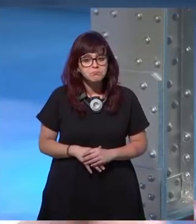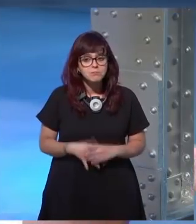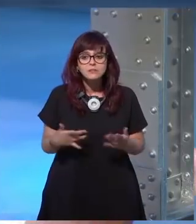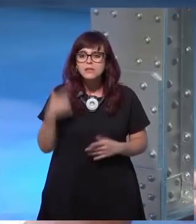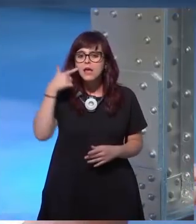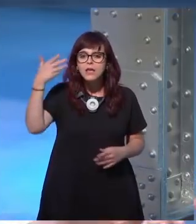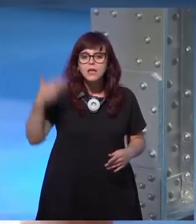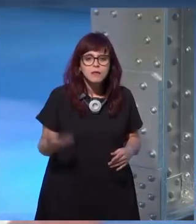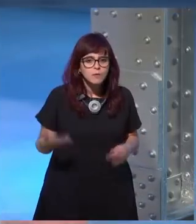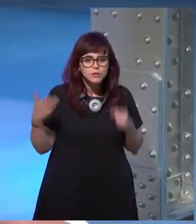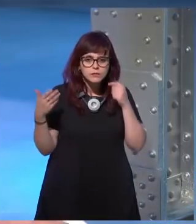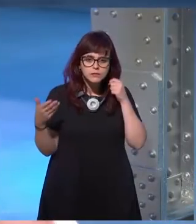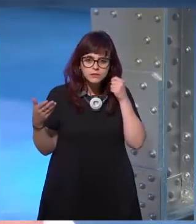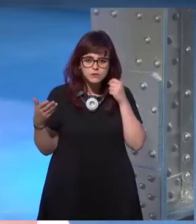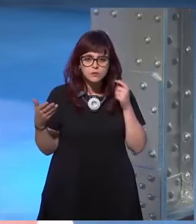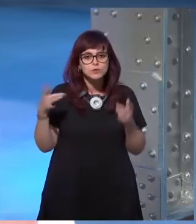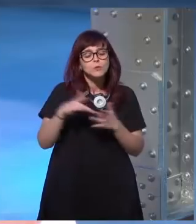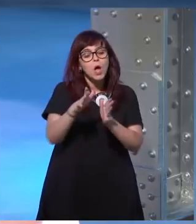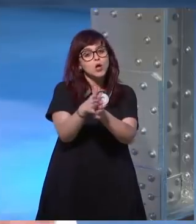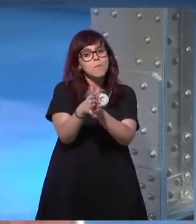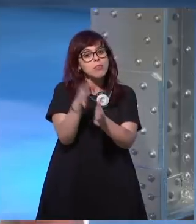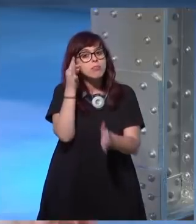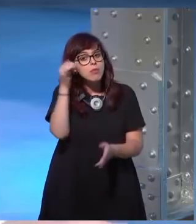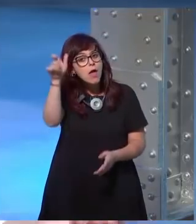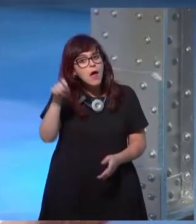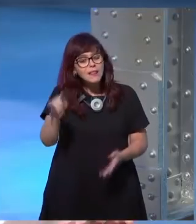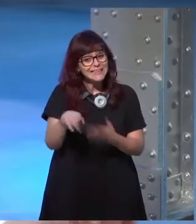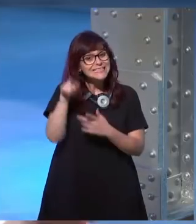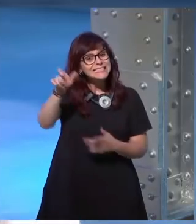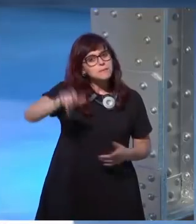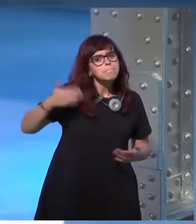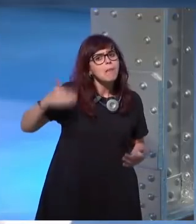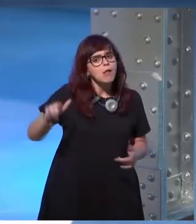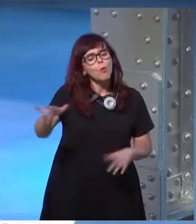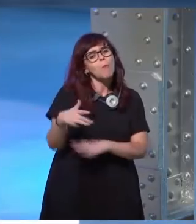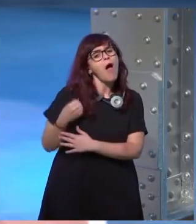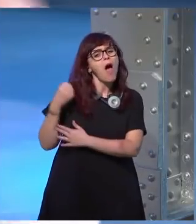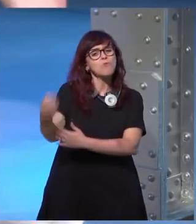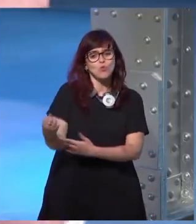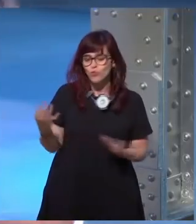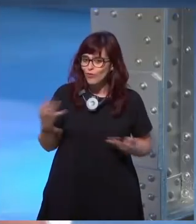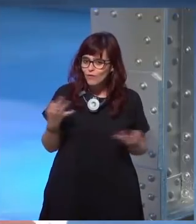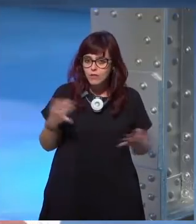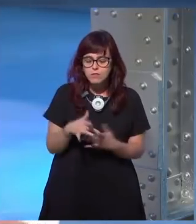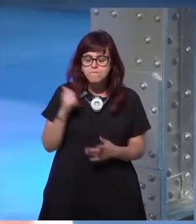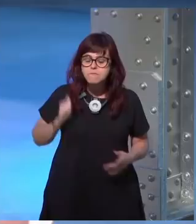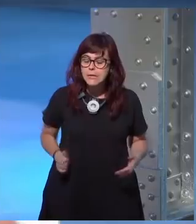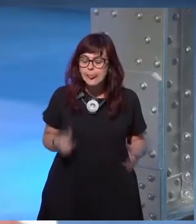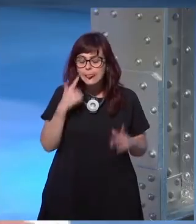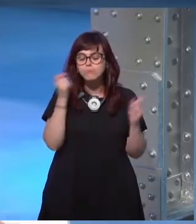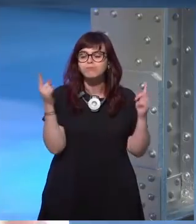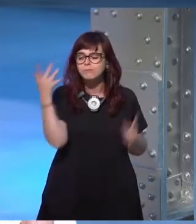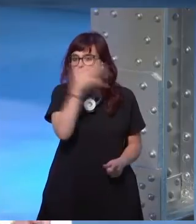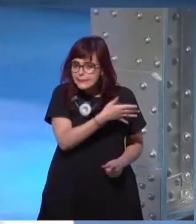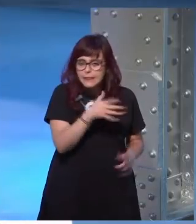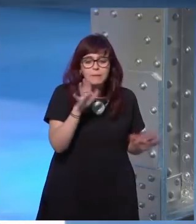es importante que cuando una compañera dice este tío es chungo que la apoyes y digas mierda no me había dado cuenta